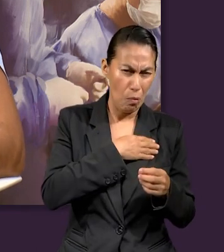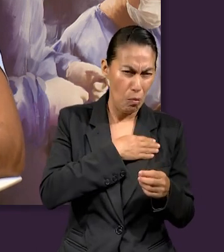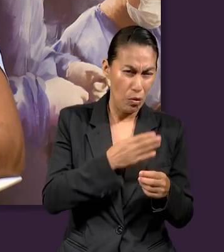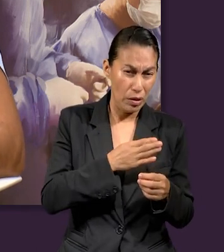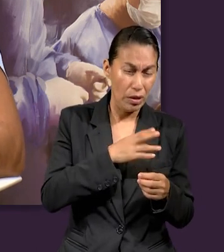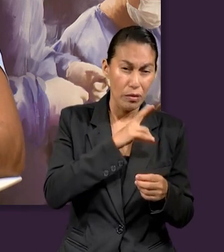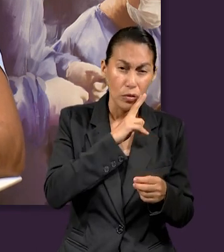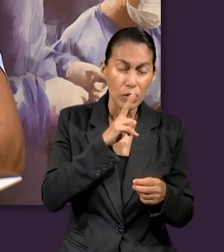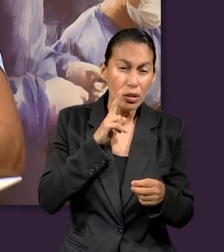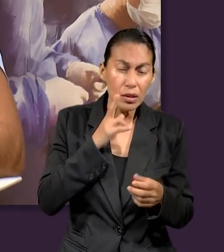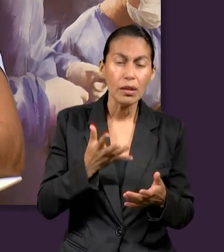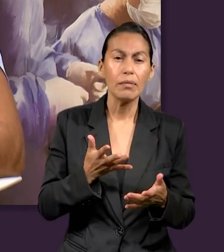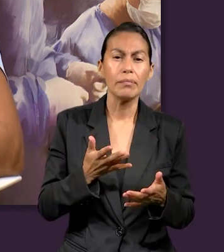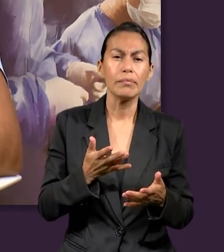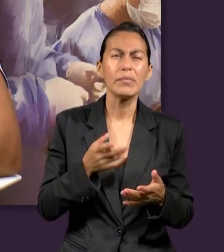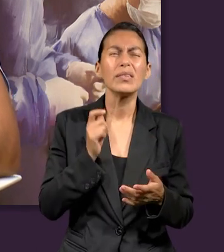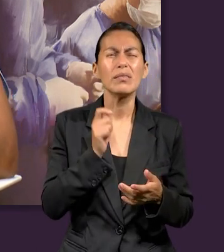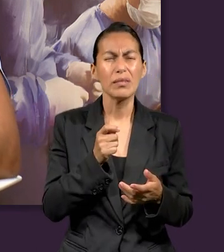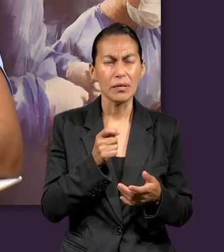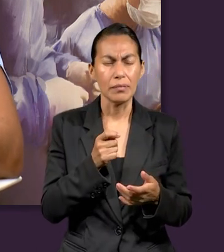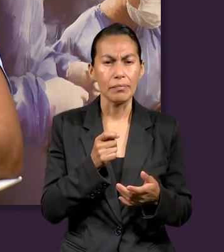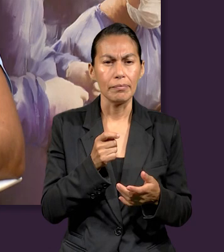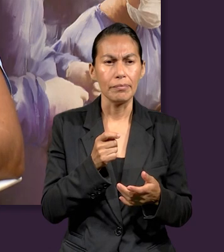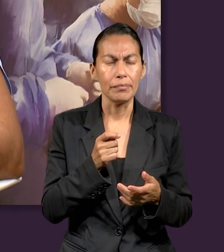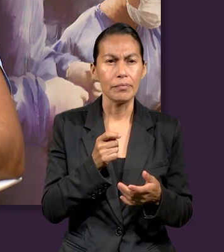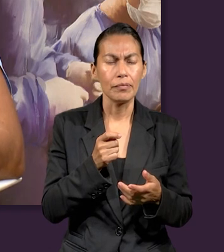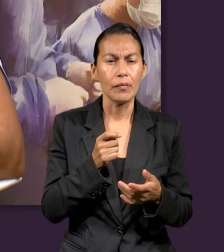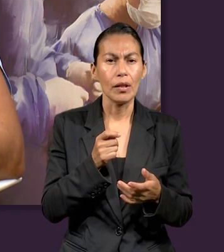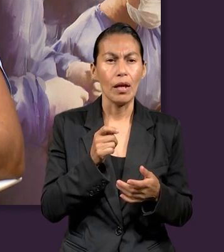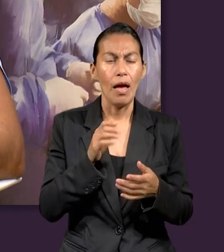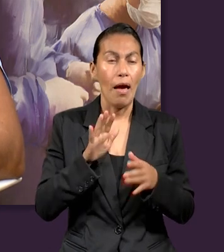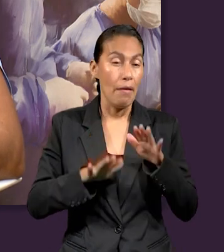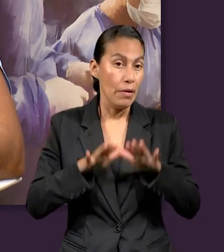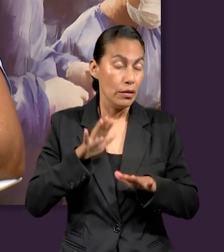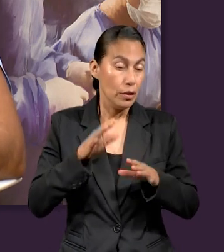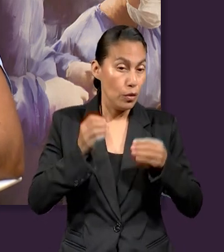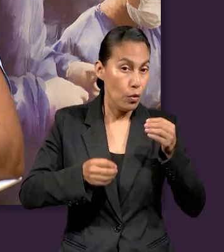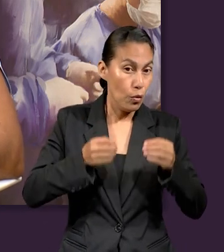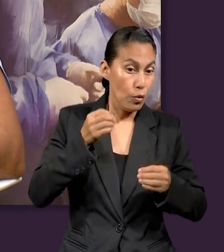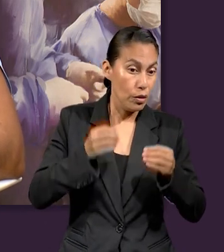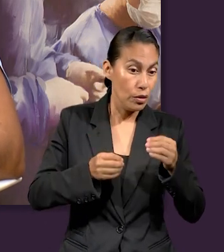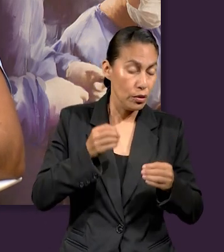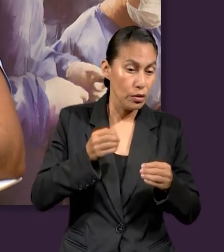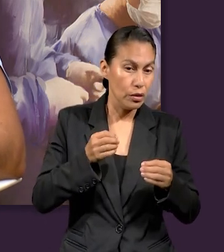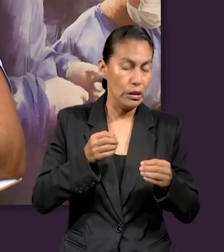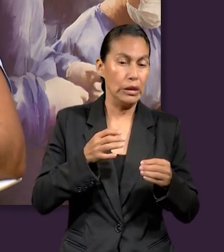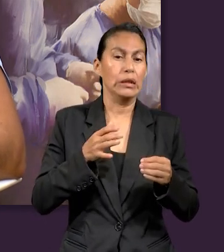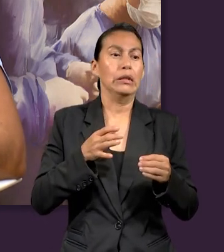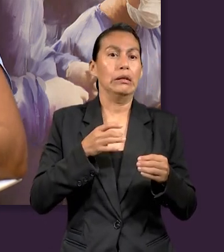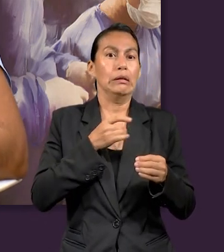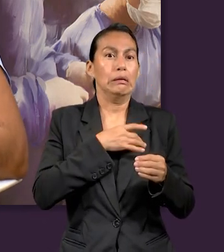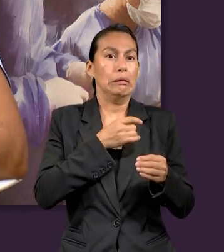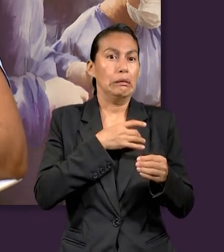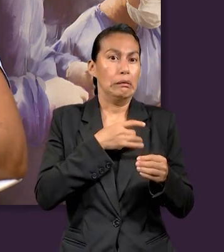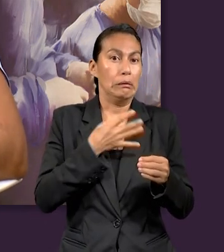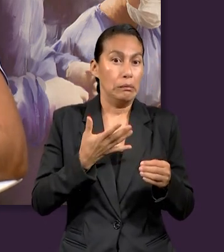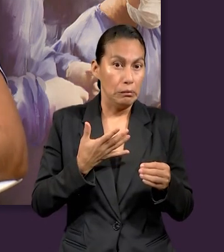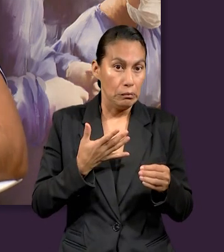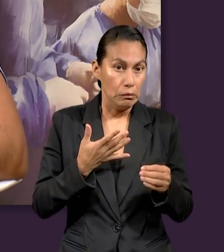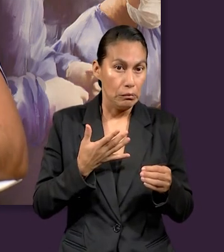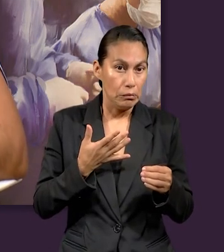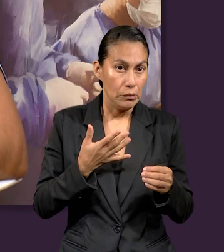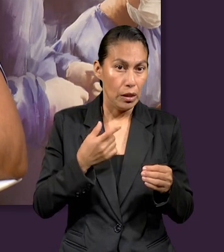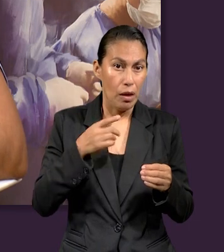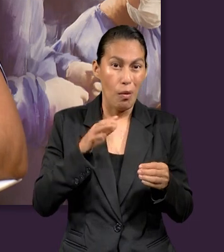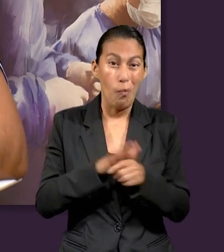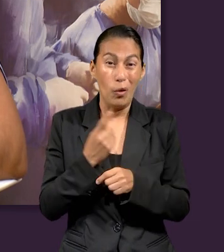sí, de cierta manera te ponen temor cuando hablamos acerca de la noticia del juicio, porque eso implica, ah, lo hice bien o lo